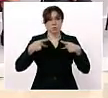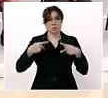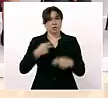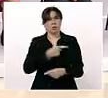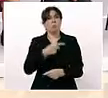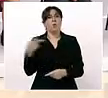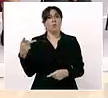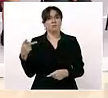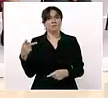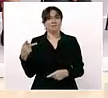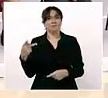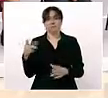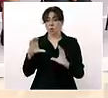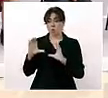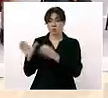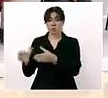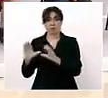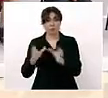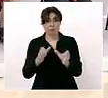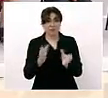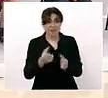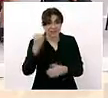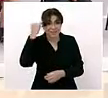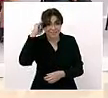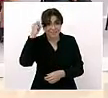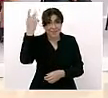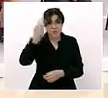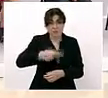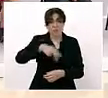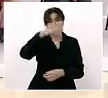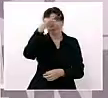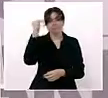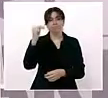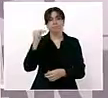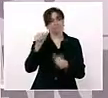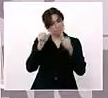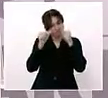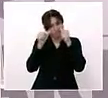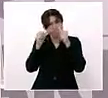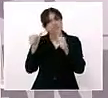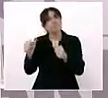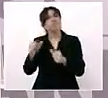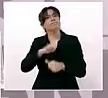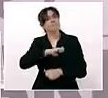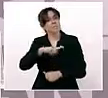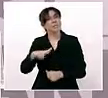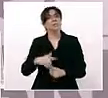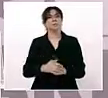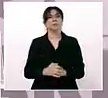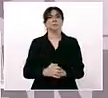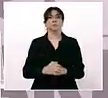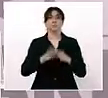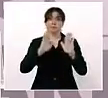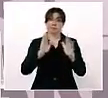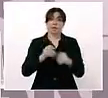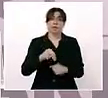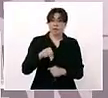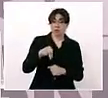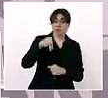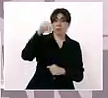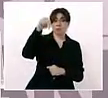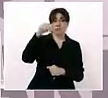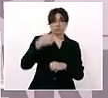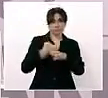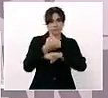a tener siempre atención especial. En el caso del norte del Estado, vamos a